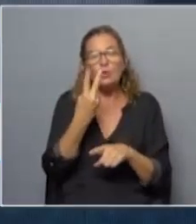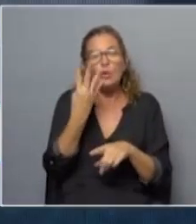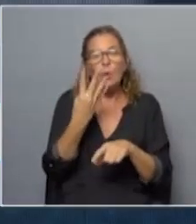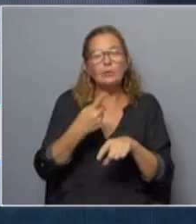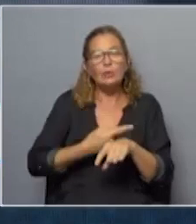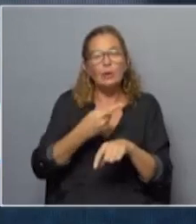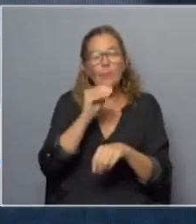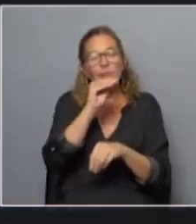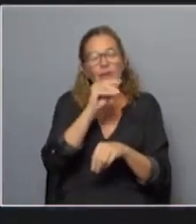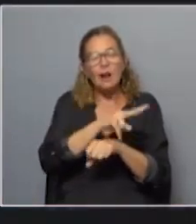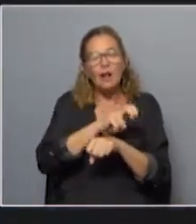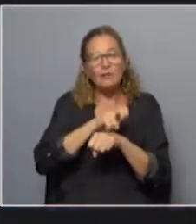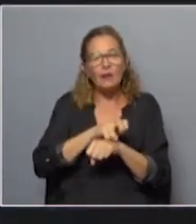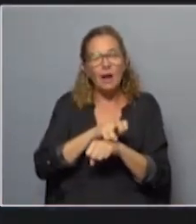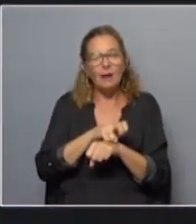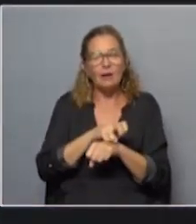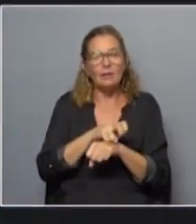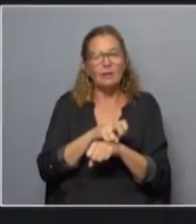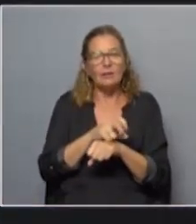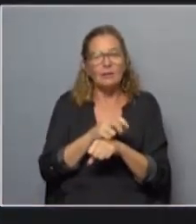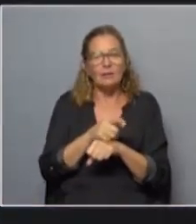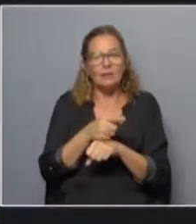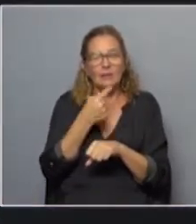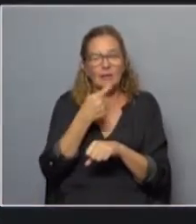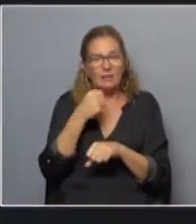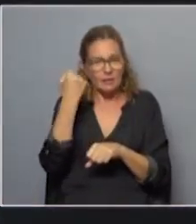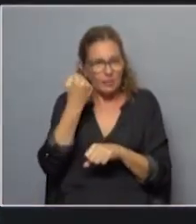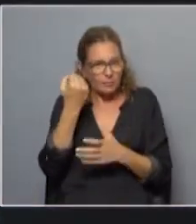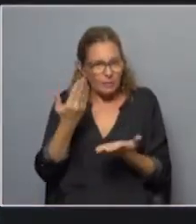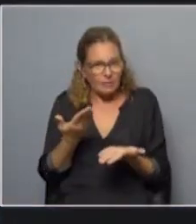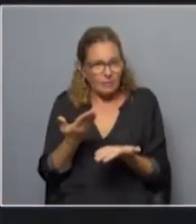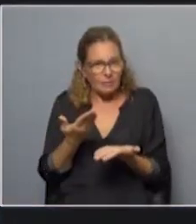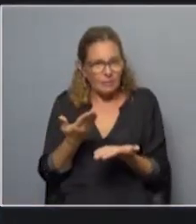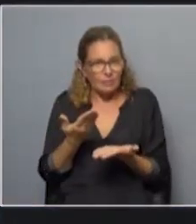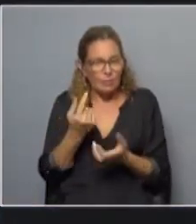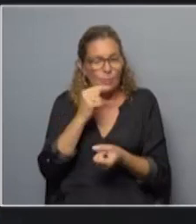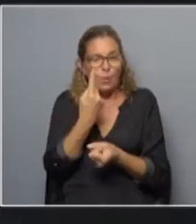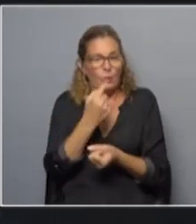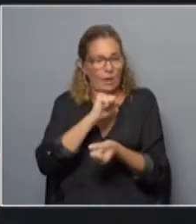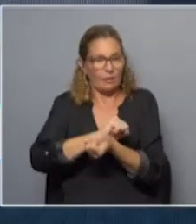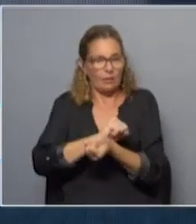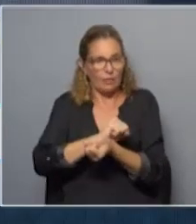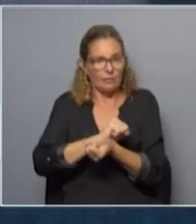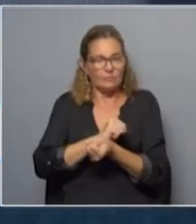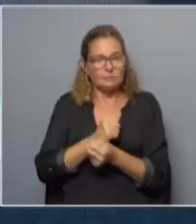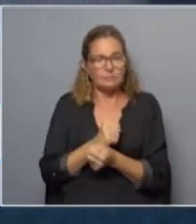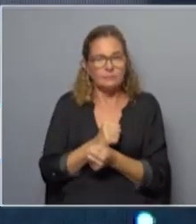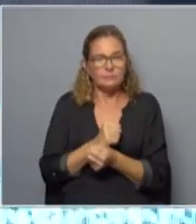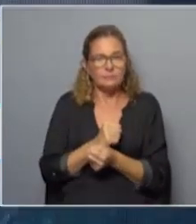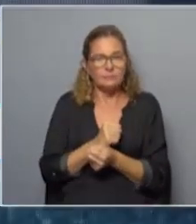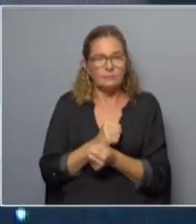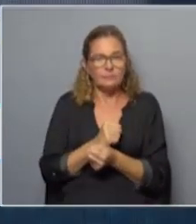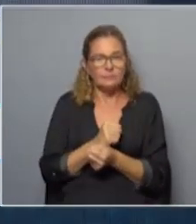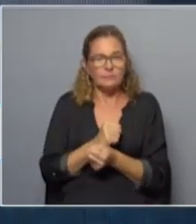para avisarle al fiscal si es que se considera tan importante, al momento de una detención? Bien,